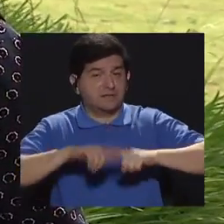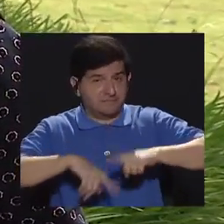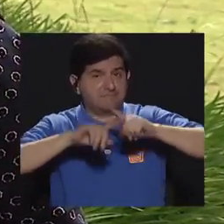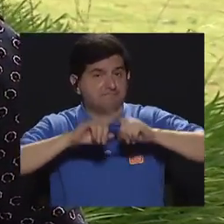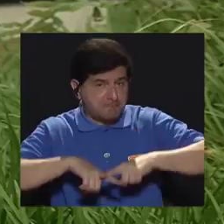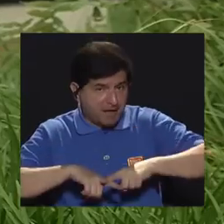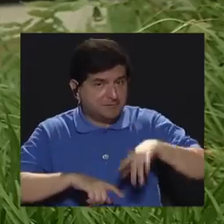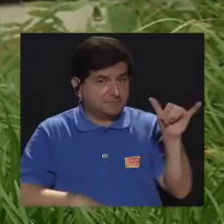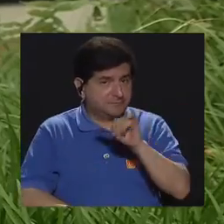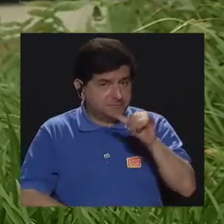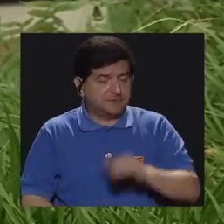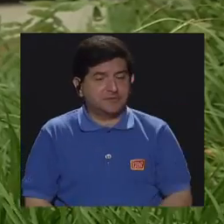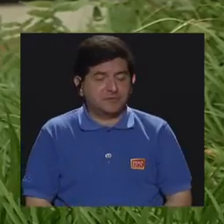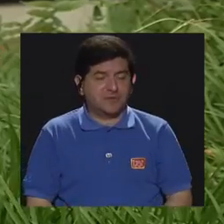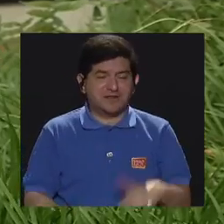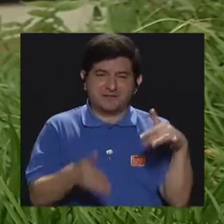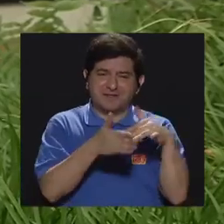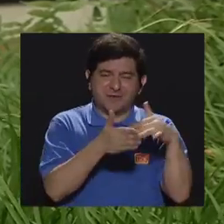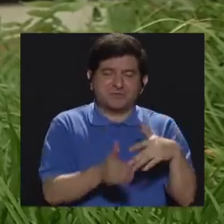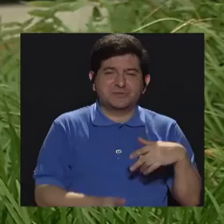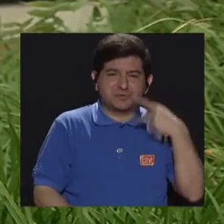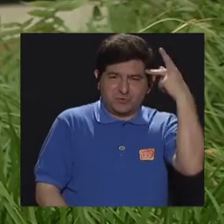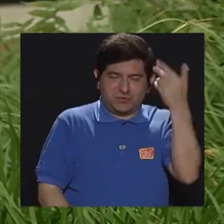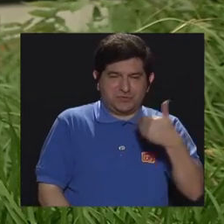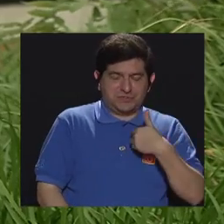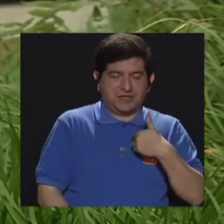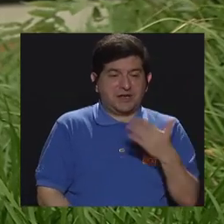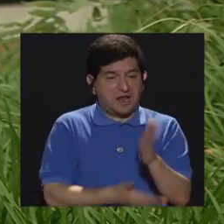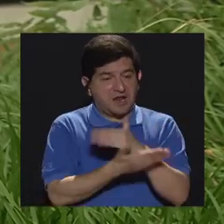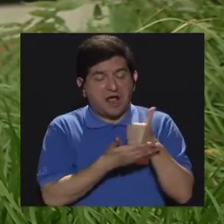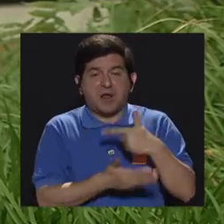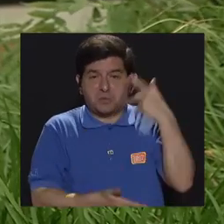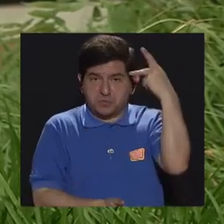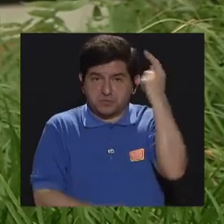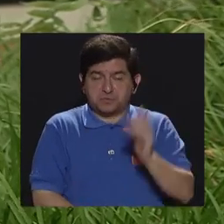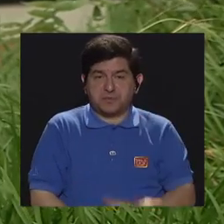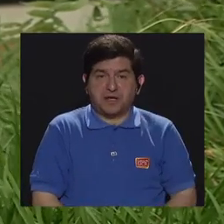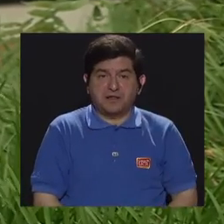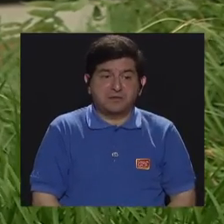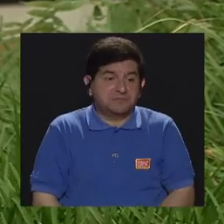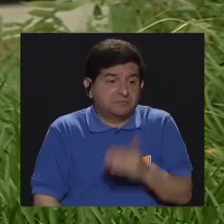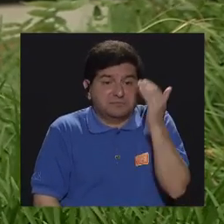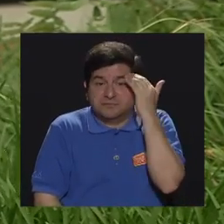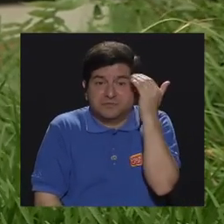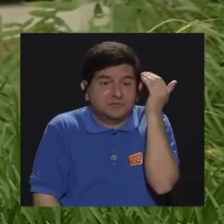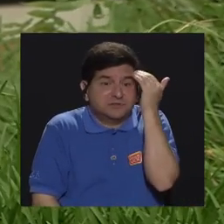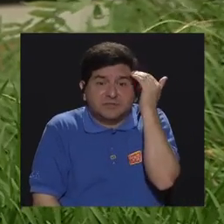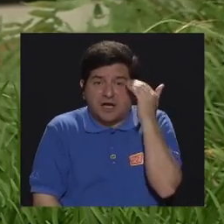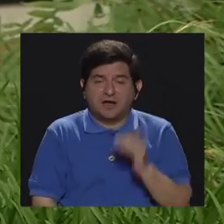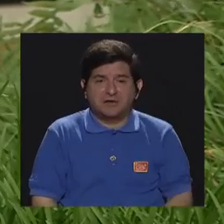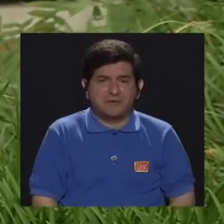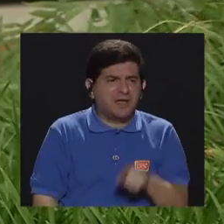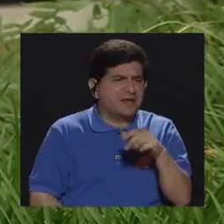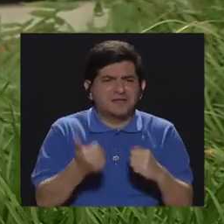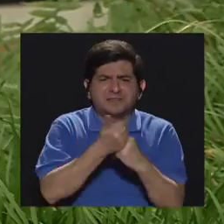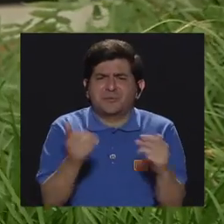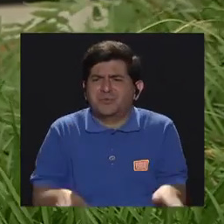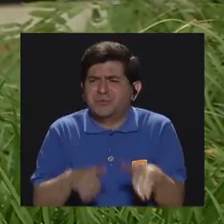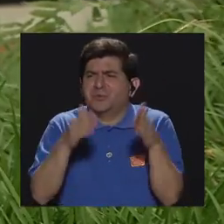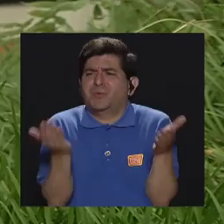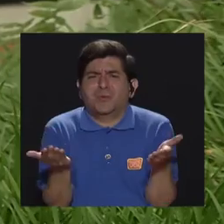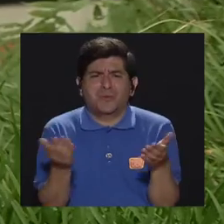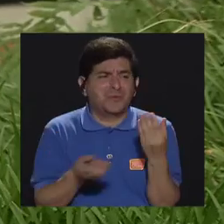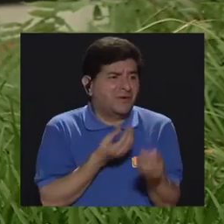mucho, digamos, también del nivel académico de los padres, porque hay padres de familia que no saben cómo buscar ese apoyo, no